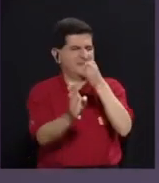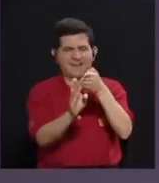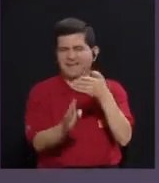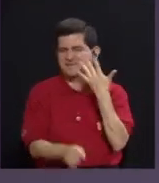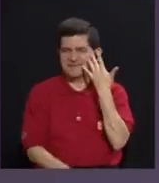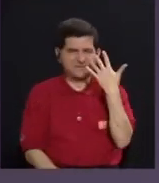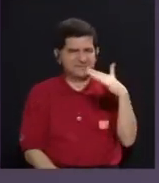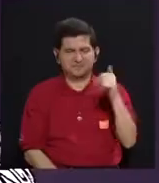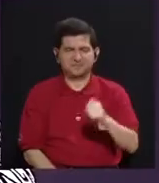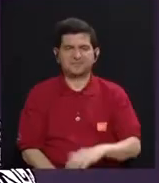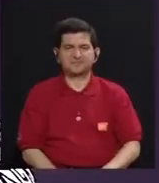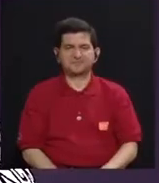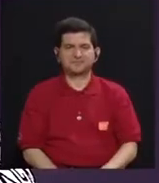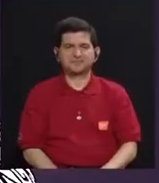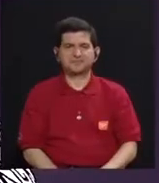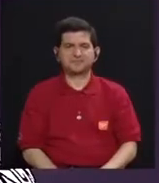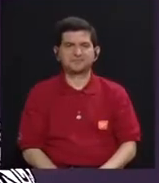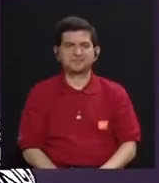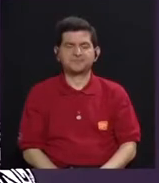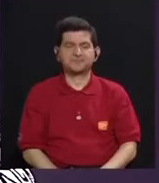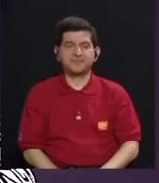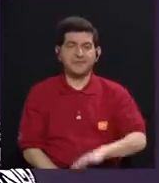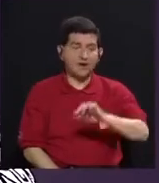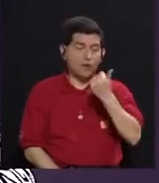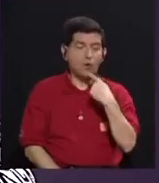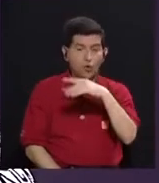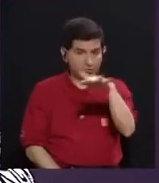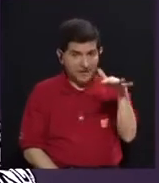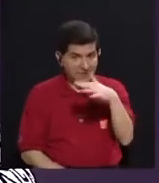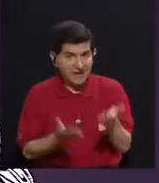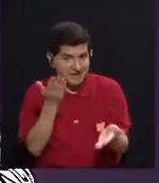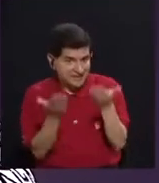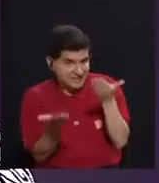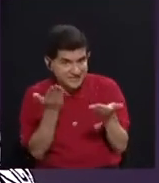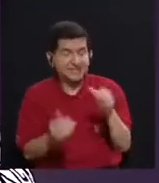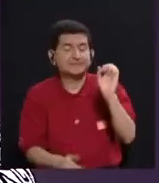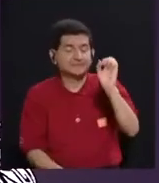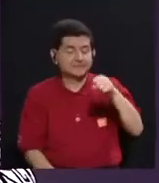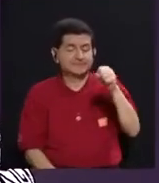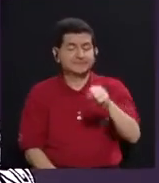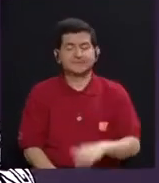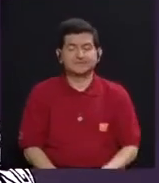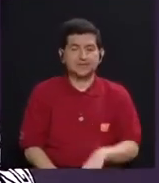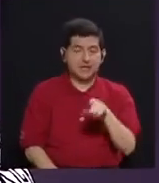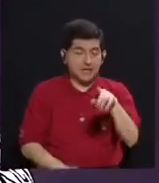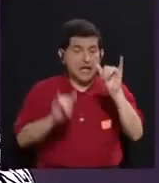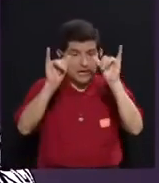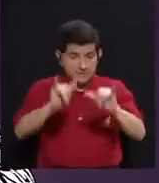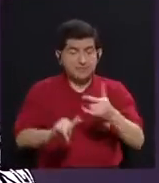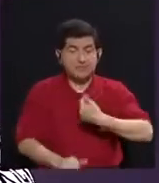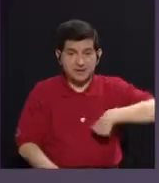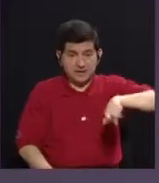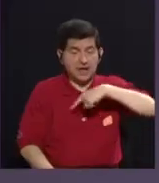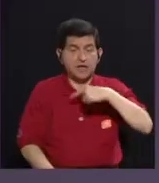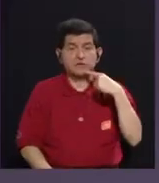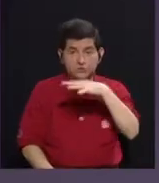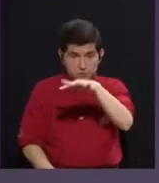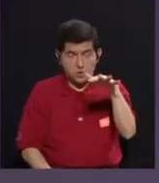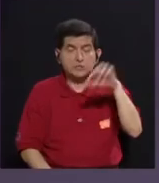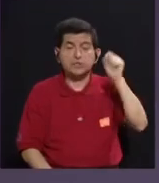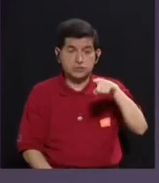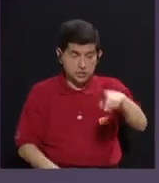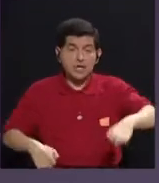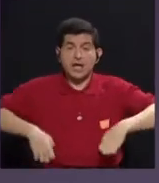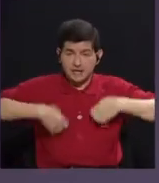pareciera. Parece otra realidad. Sí. Sí. Y está ahí, es nuestra realidad también. Sí, está ahí